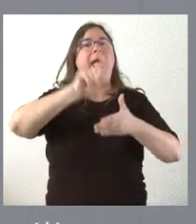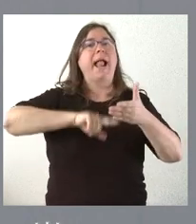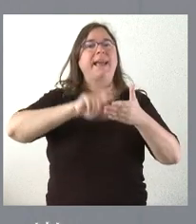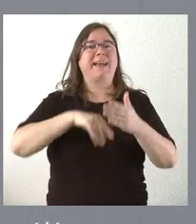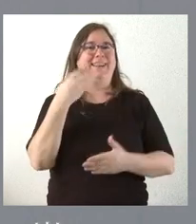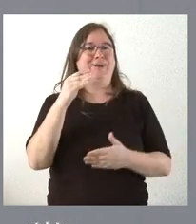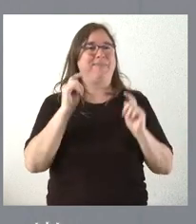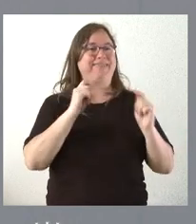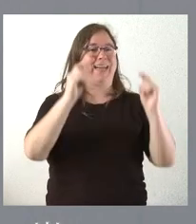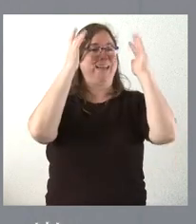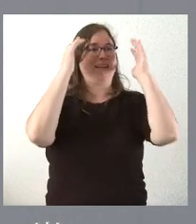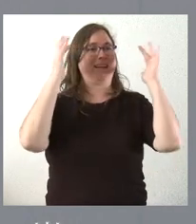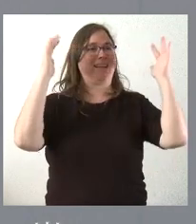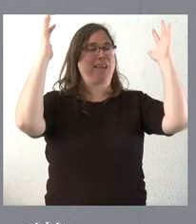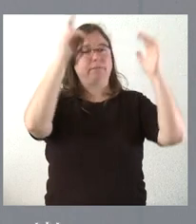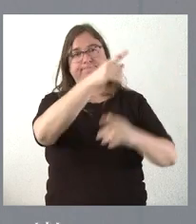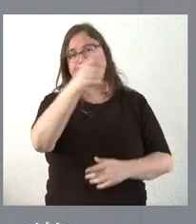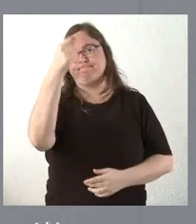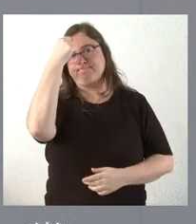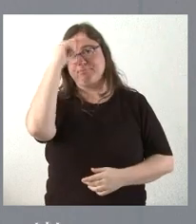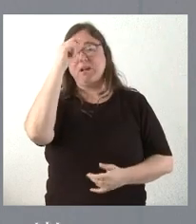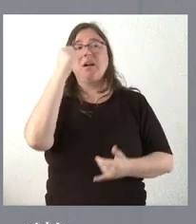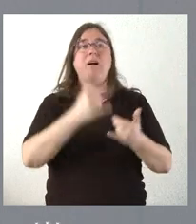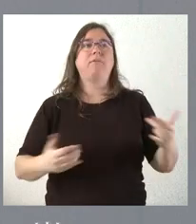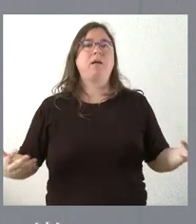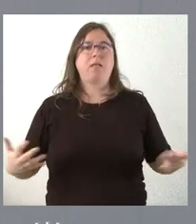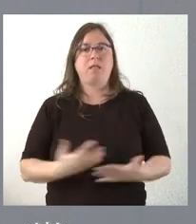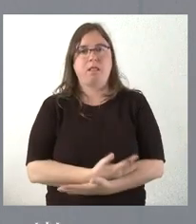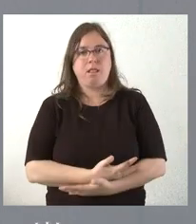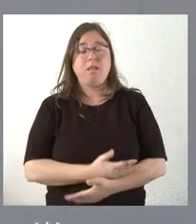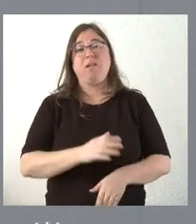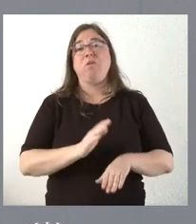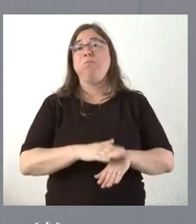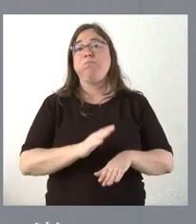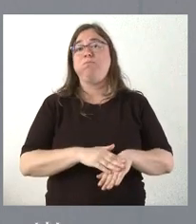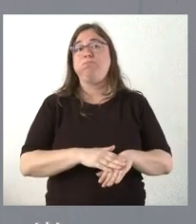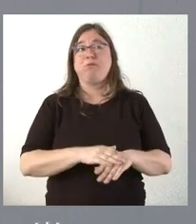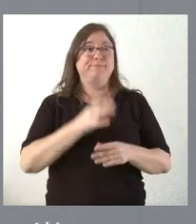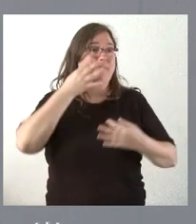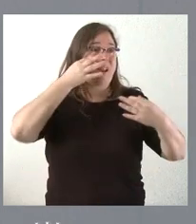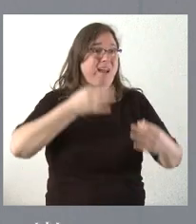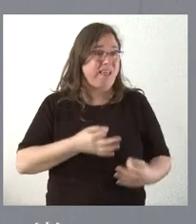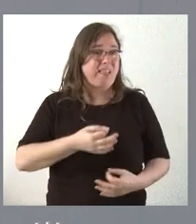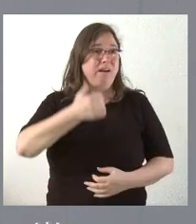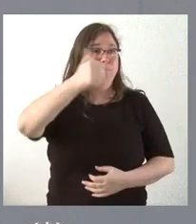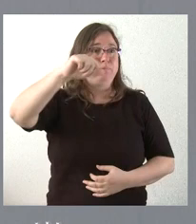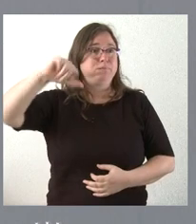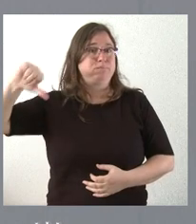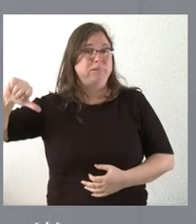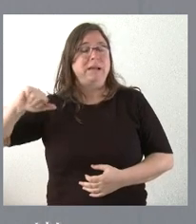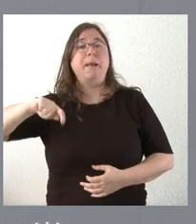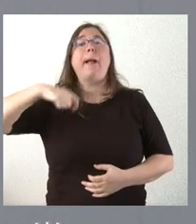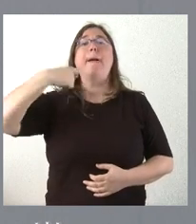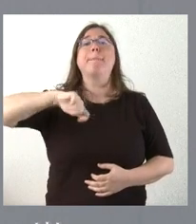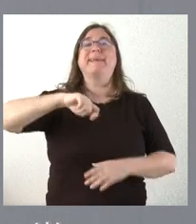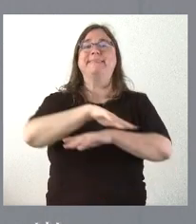expectativas que, como ustedes saben, fueron defraudadas por la vía de los hechos. El presidente del